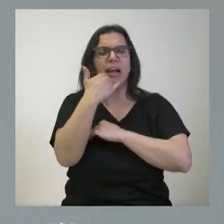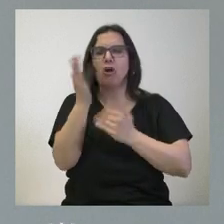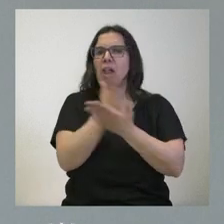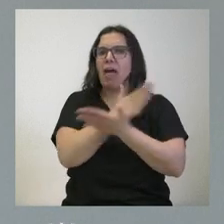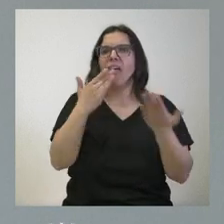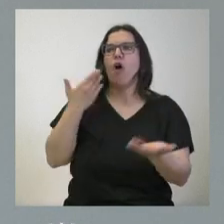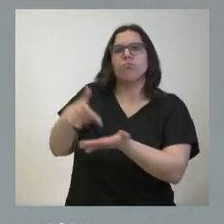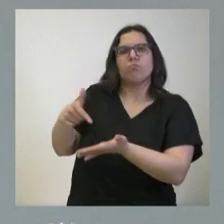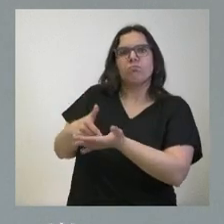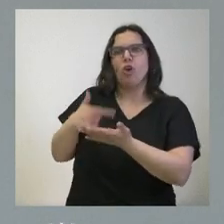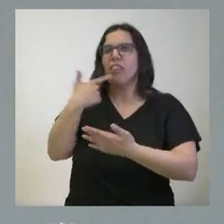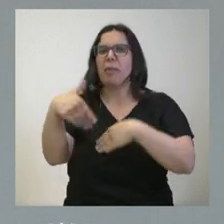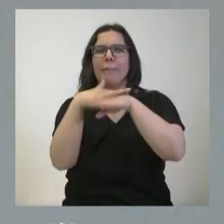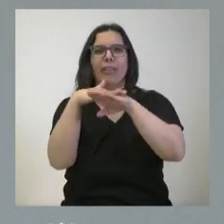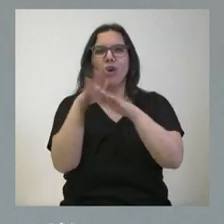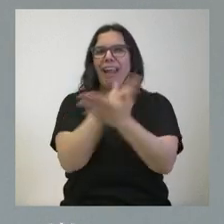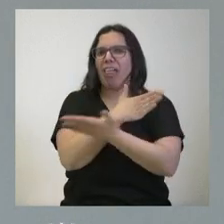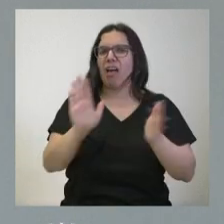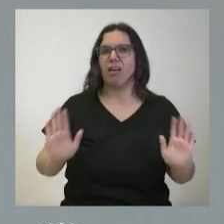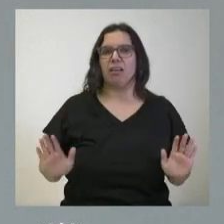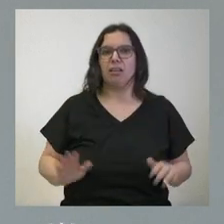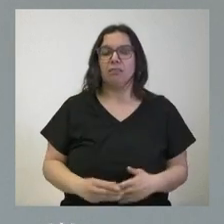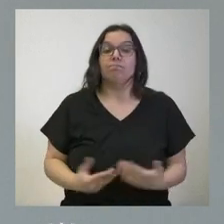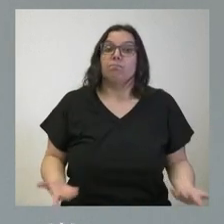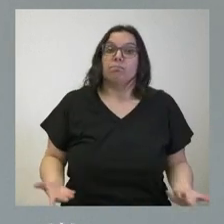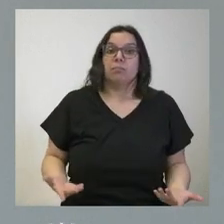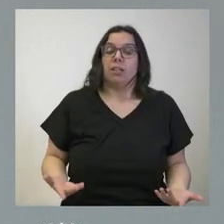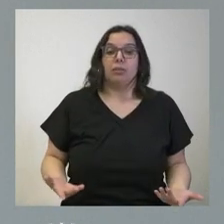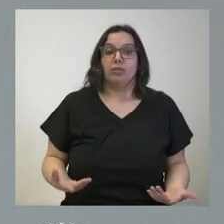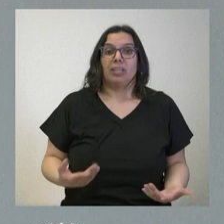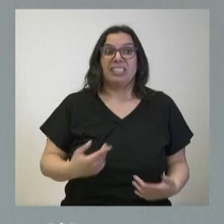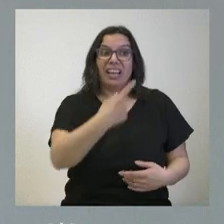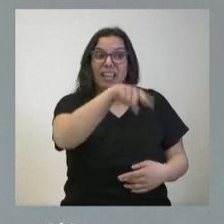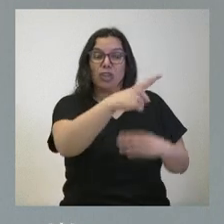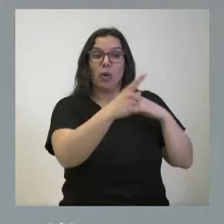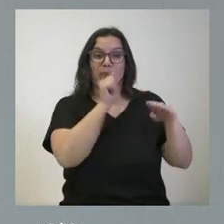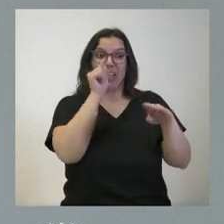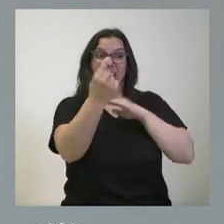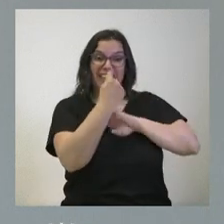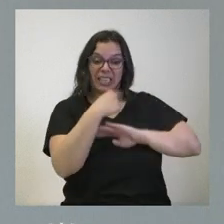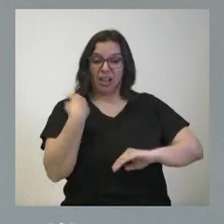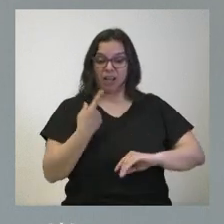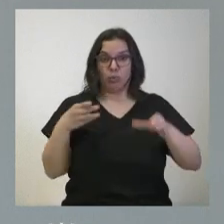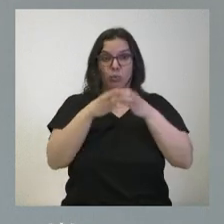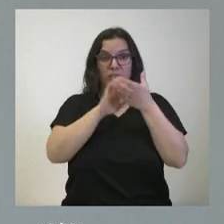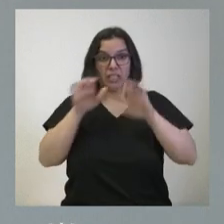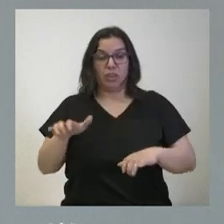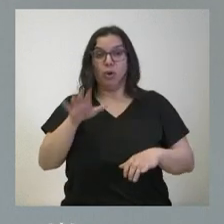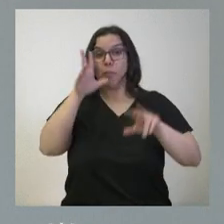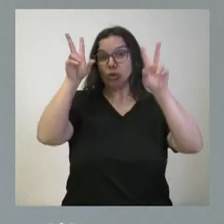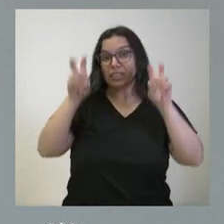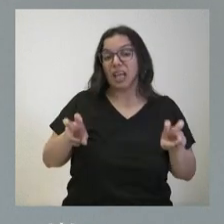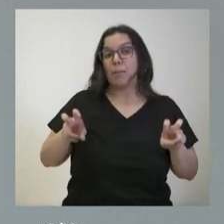pidiendo perdón por esa cuestión. Por eso, nada de las críticas que nos puedan hacer, por